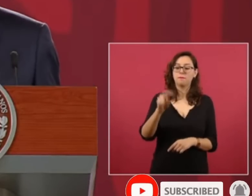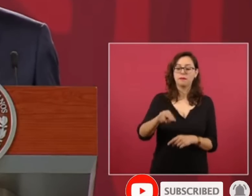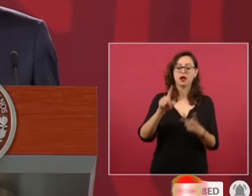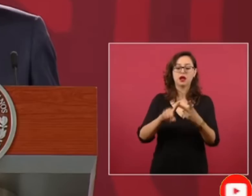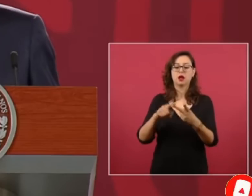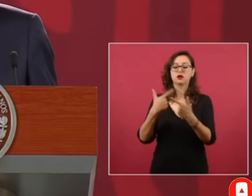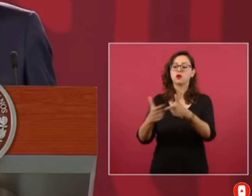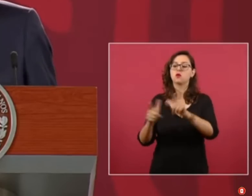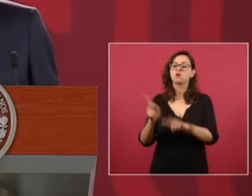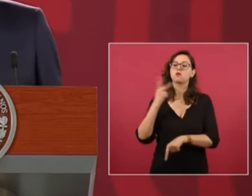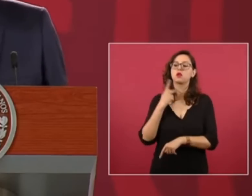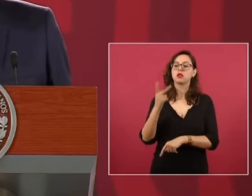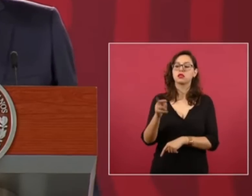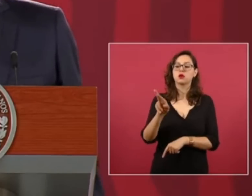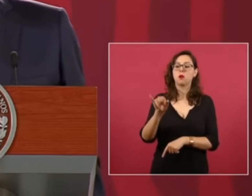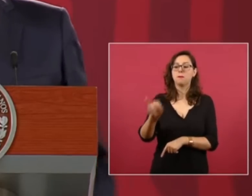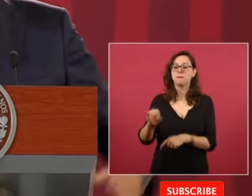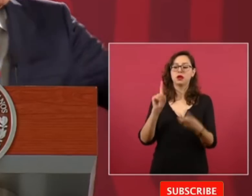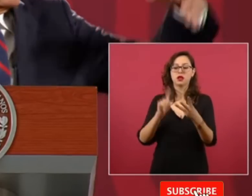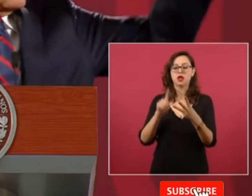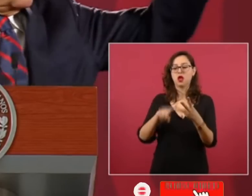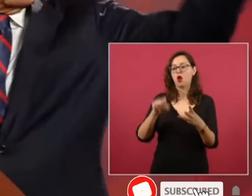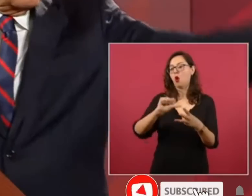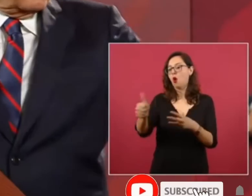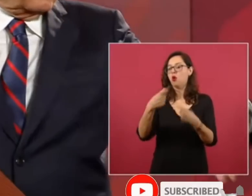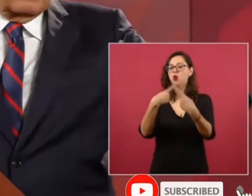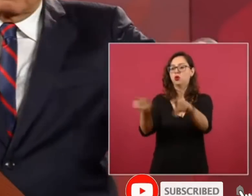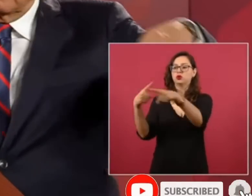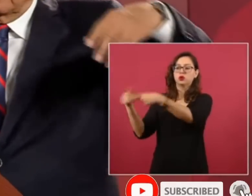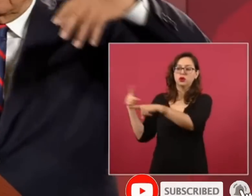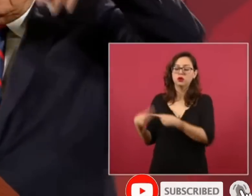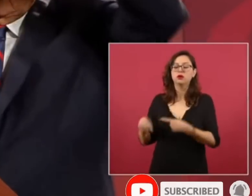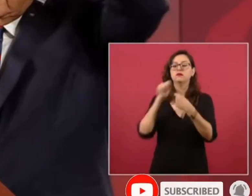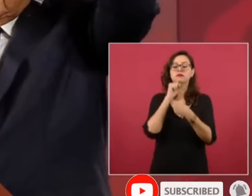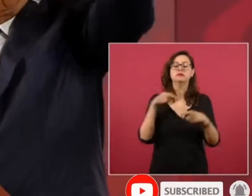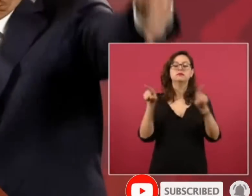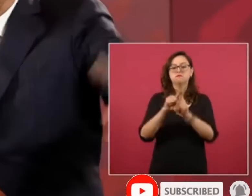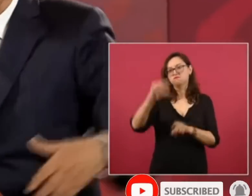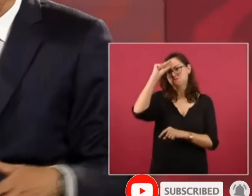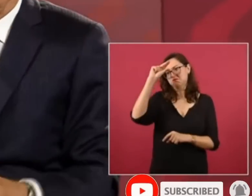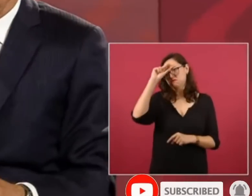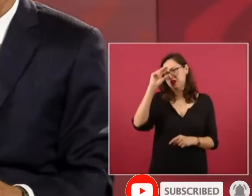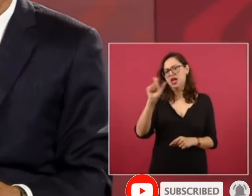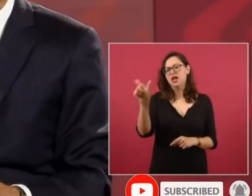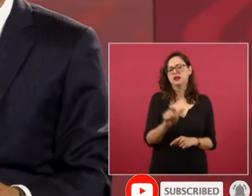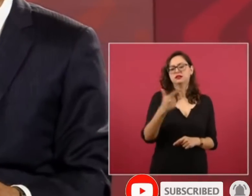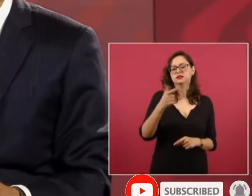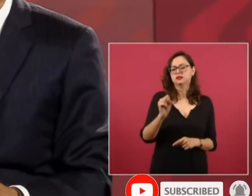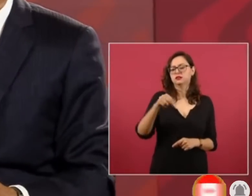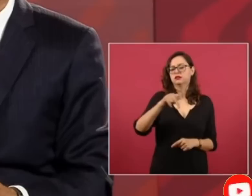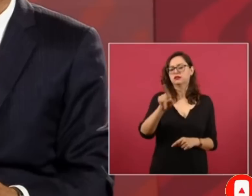de otros partidos y Claudio X González y los que